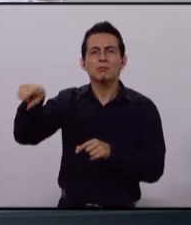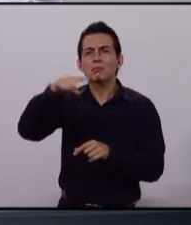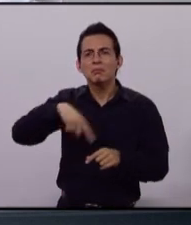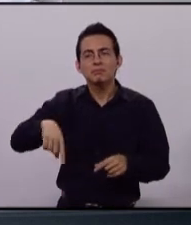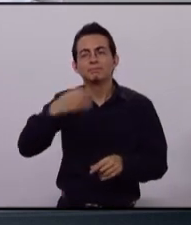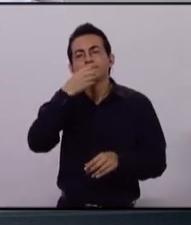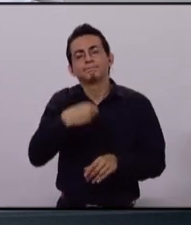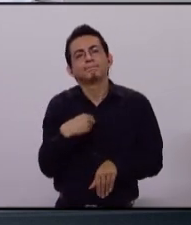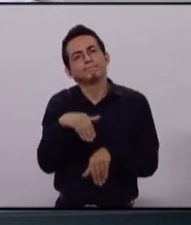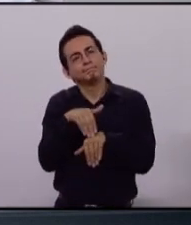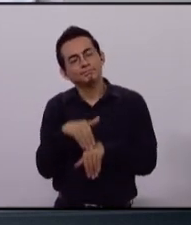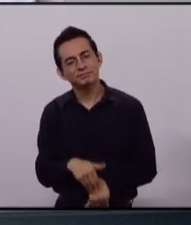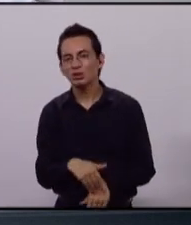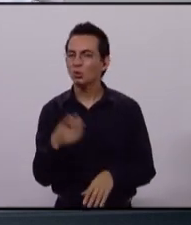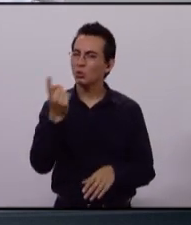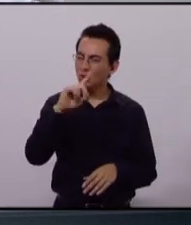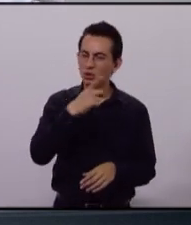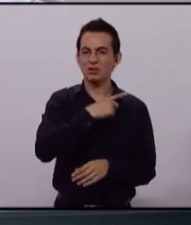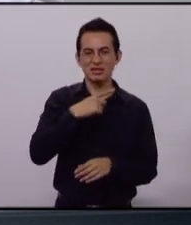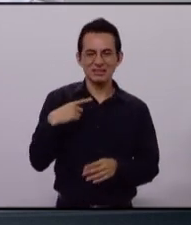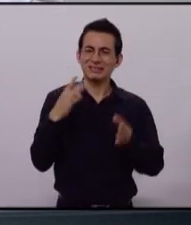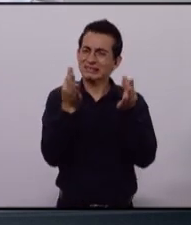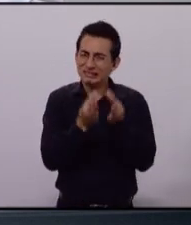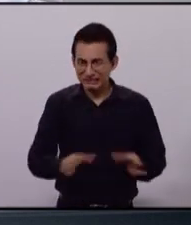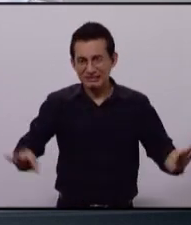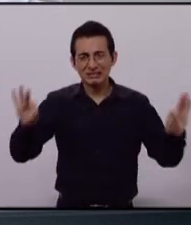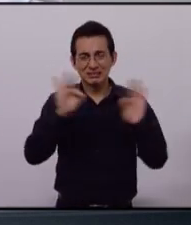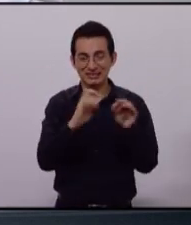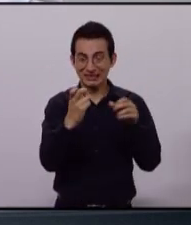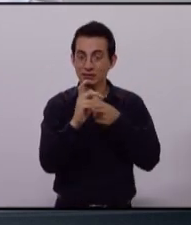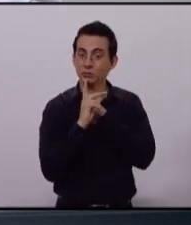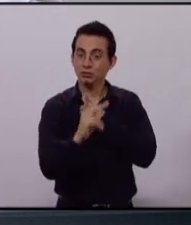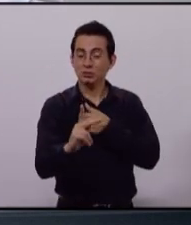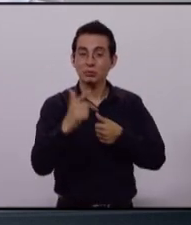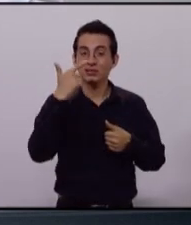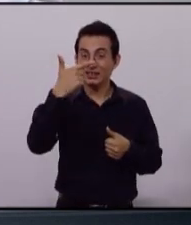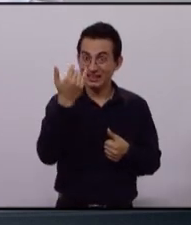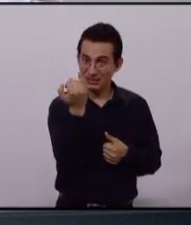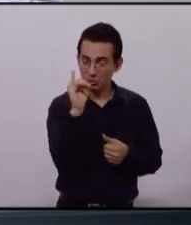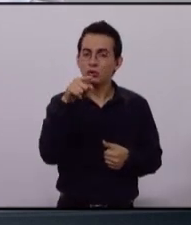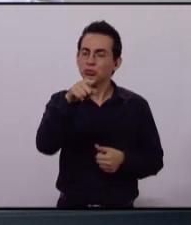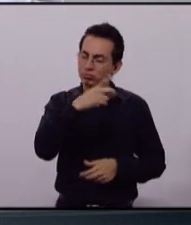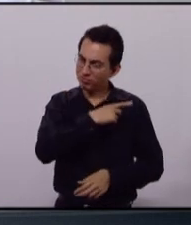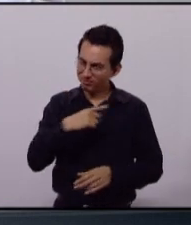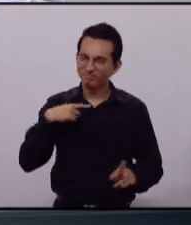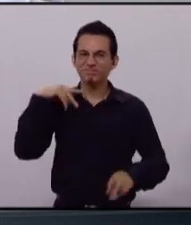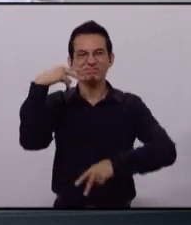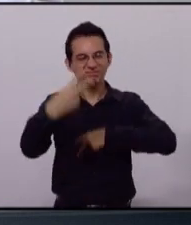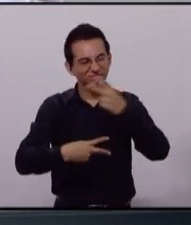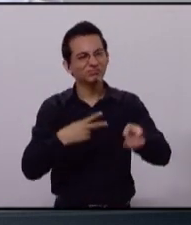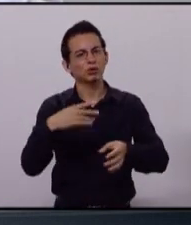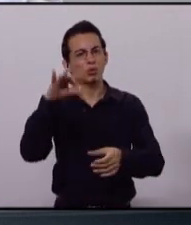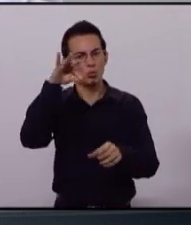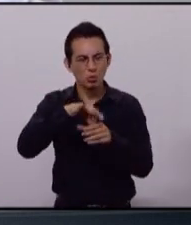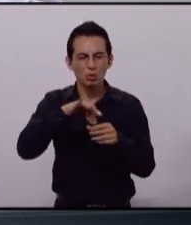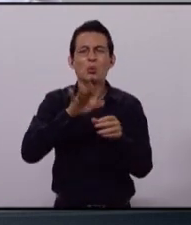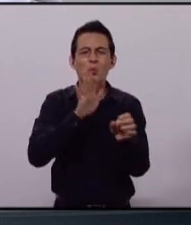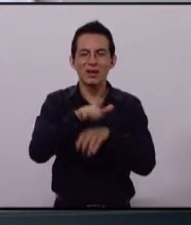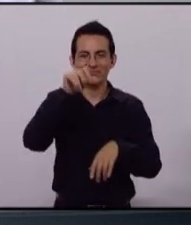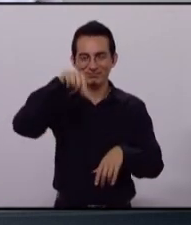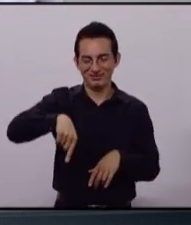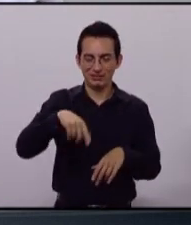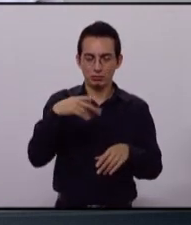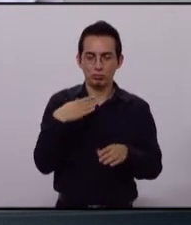zapopanos. Por eso es importante que este próximo 7 de junio salgas a votar y votes por el Partido